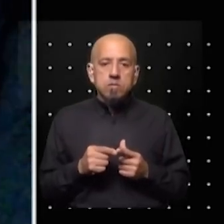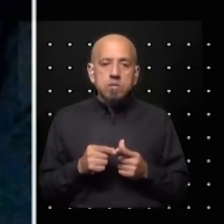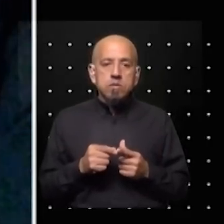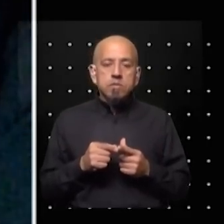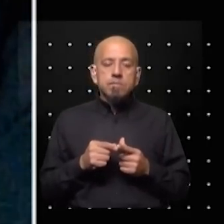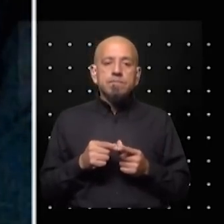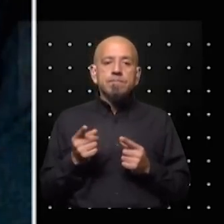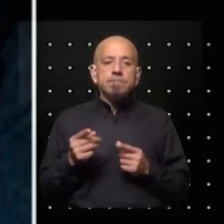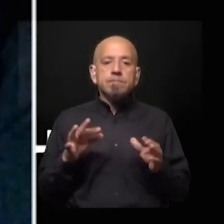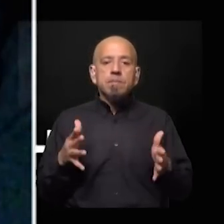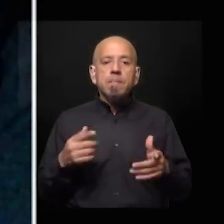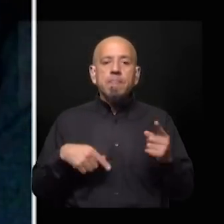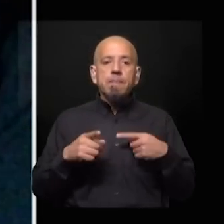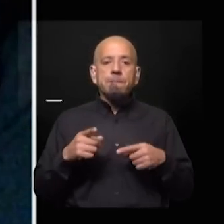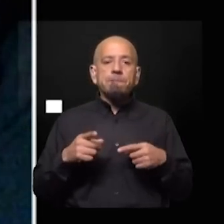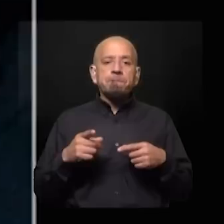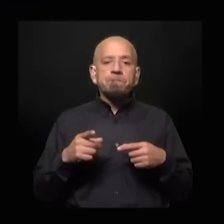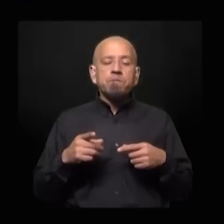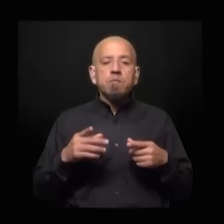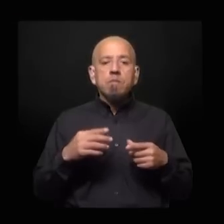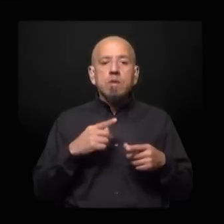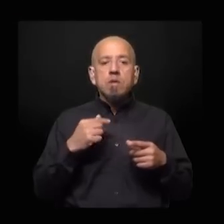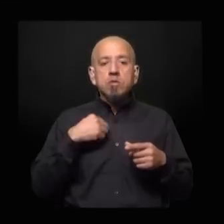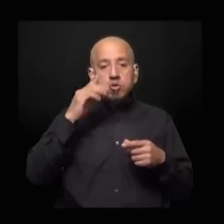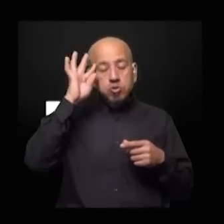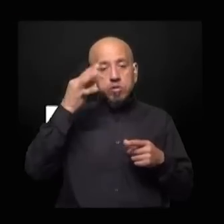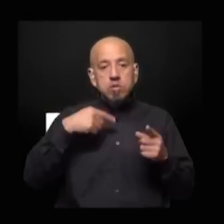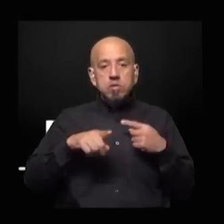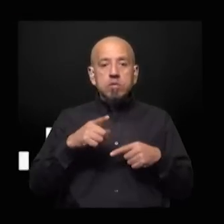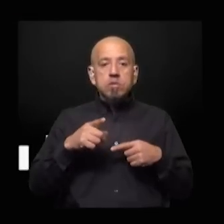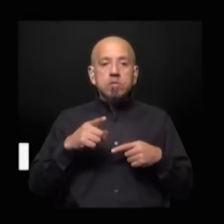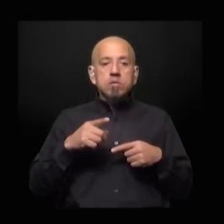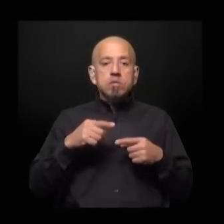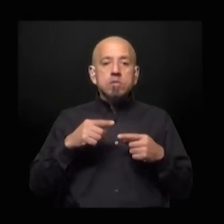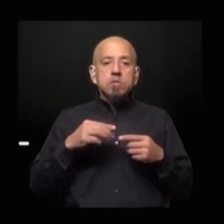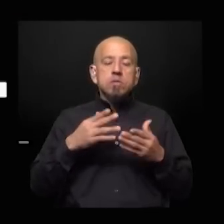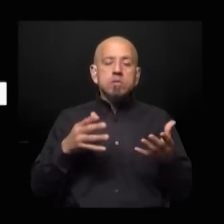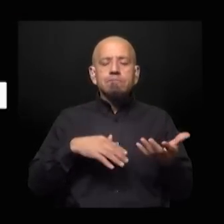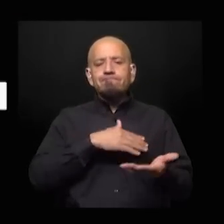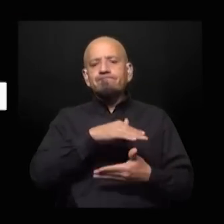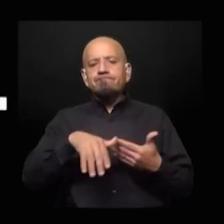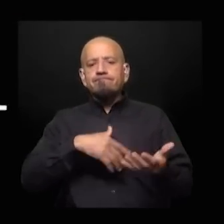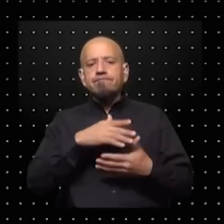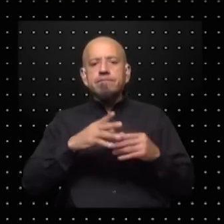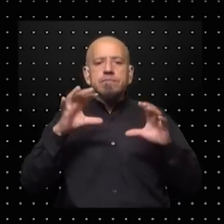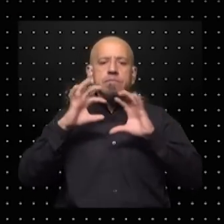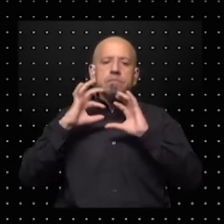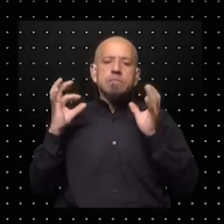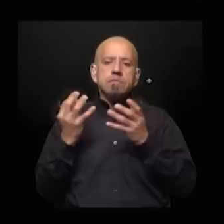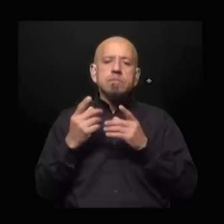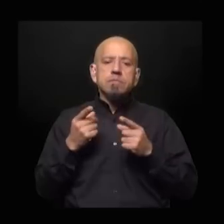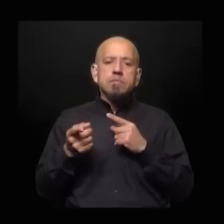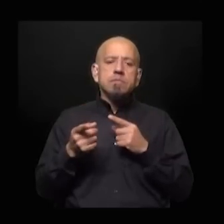¿qué resultados para la cumbre de los BRICS? bueno pues yo creo que estamos en un desorden mundial por llamarlo de una manera más correcta